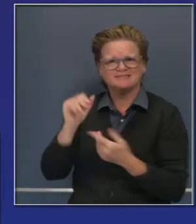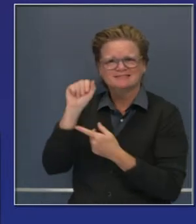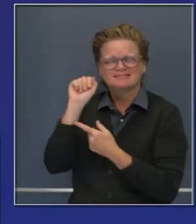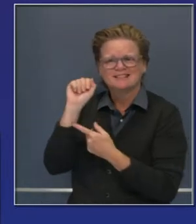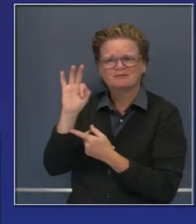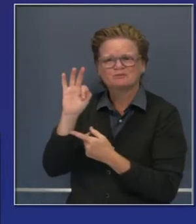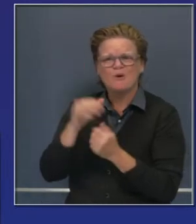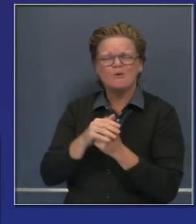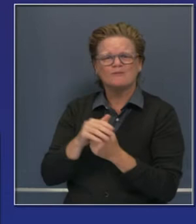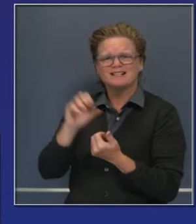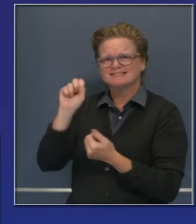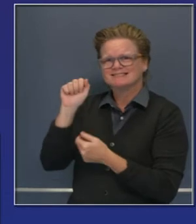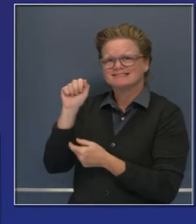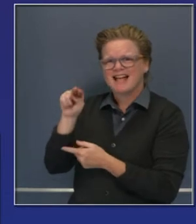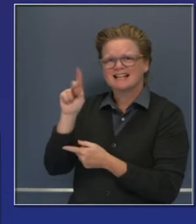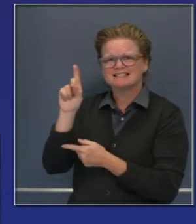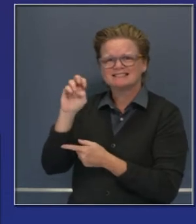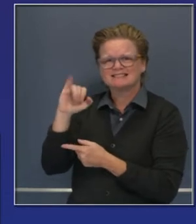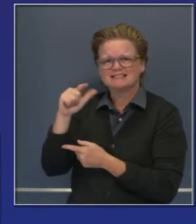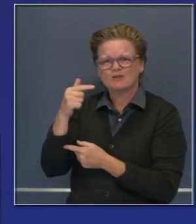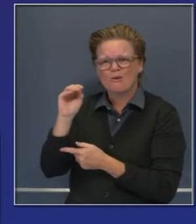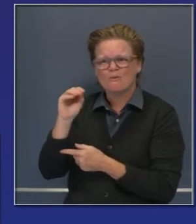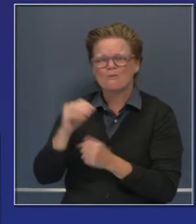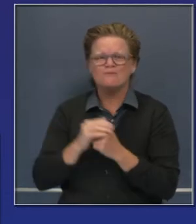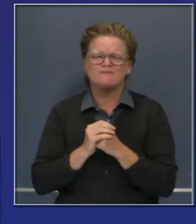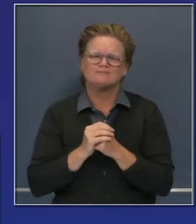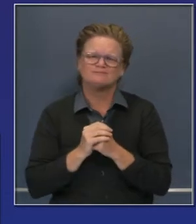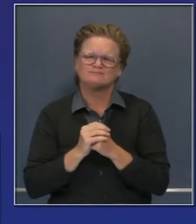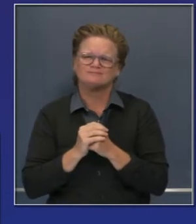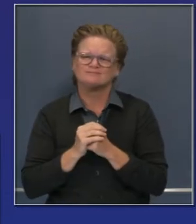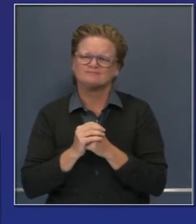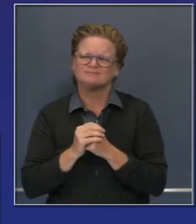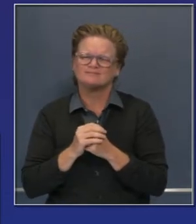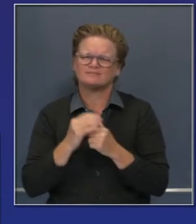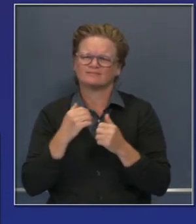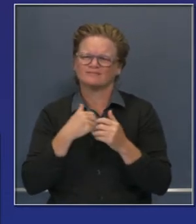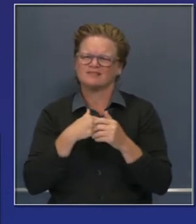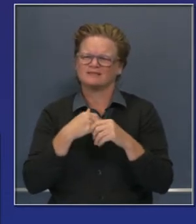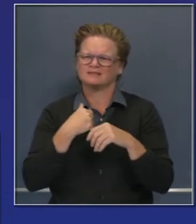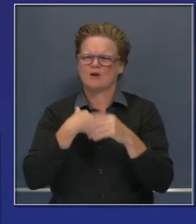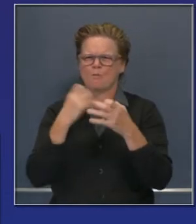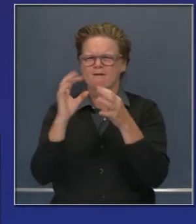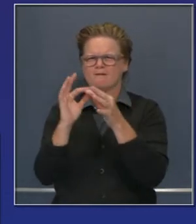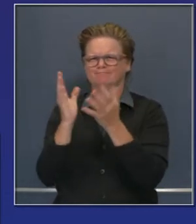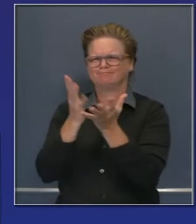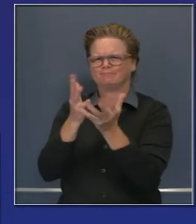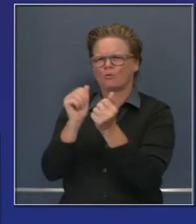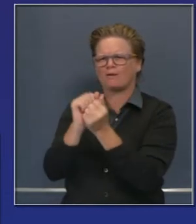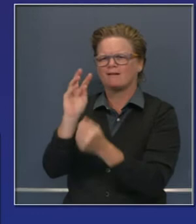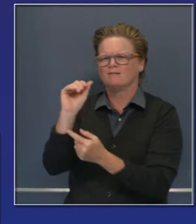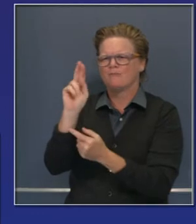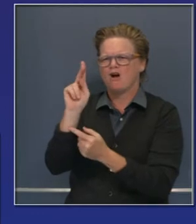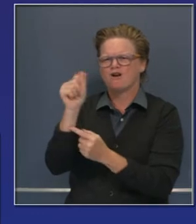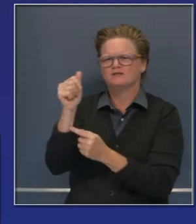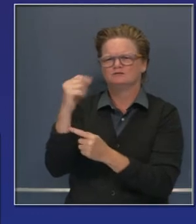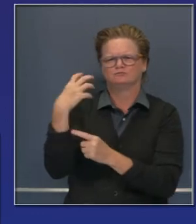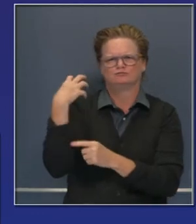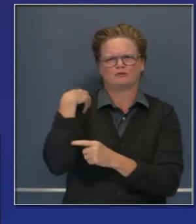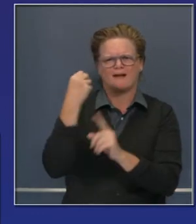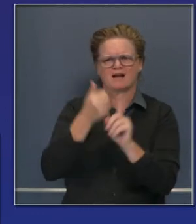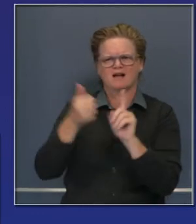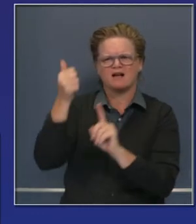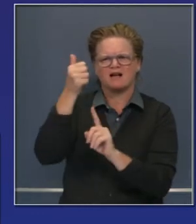Diego, dos proyectos con trescientas treinta y seis unidades. Están renovando con Mark Ridley Thomas, el supervisor, también con Daryl